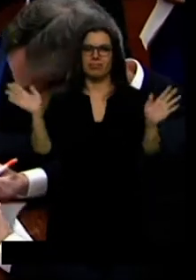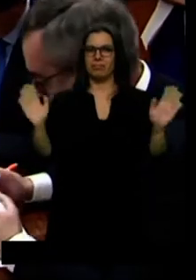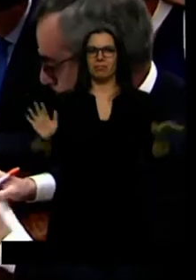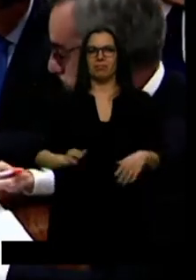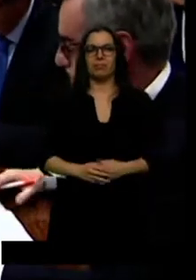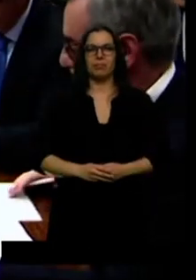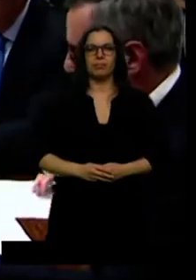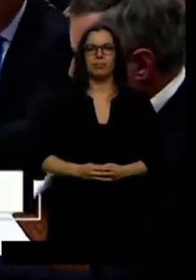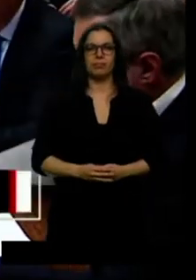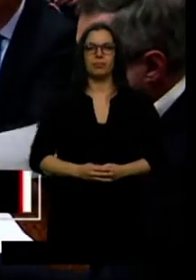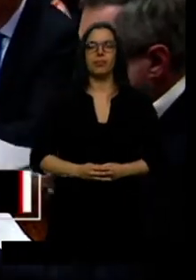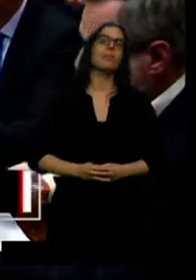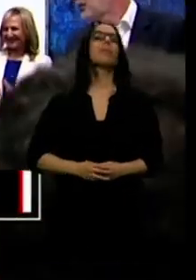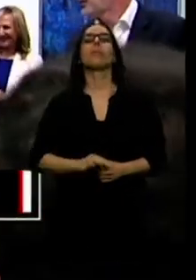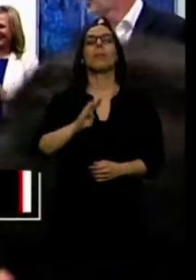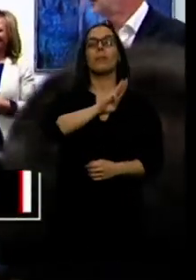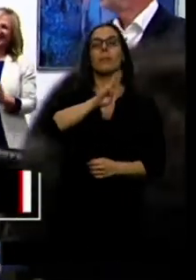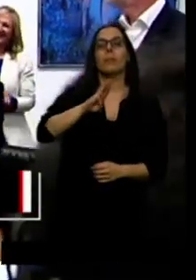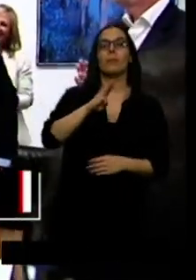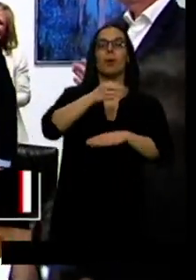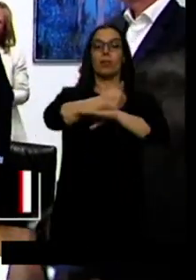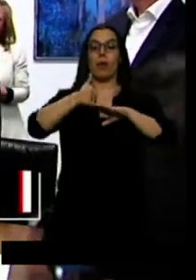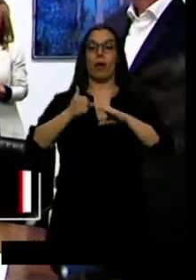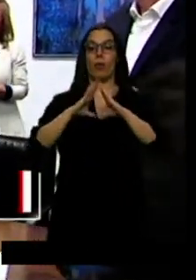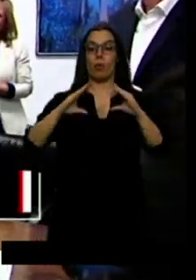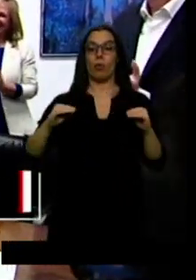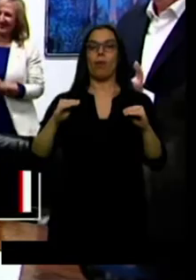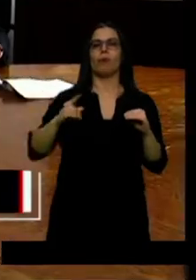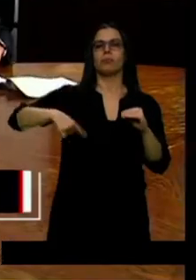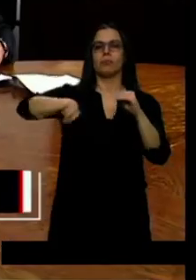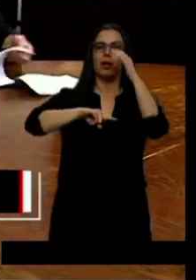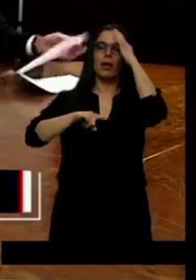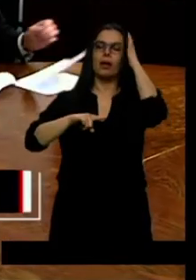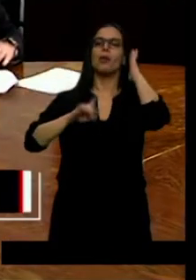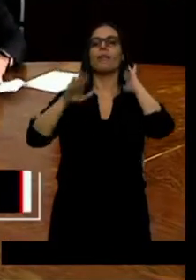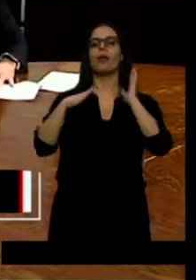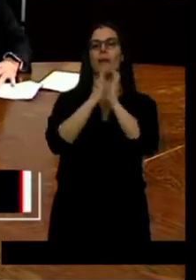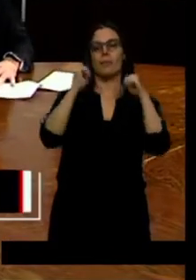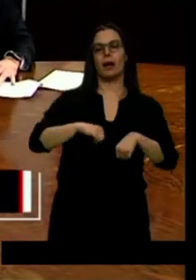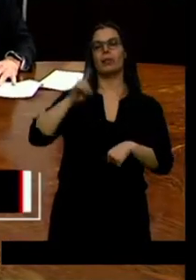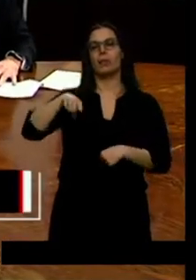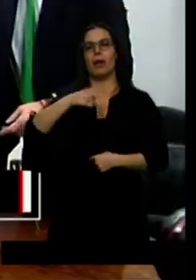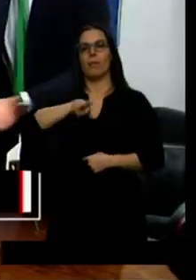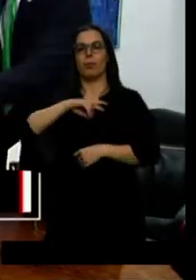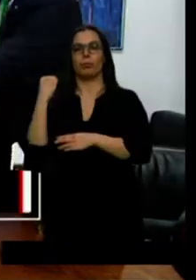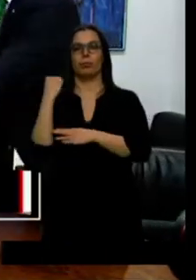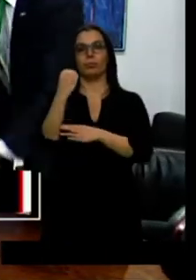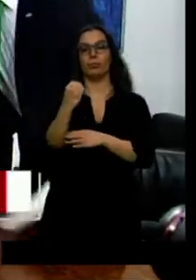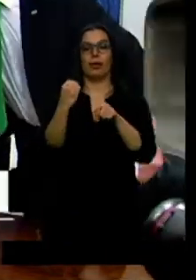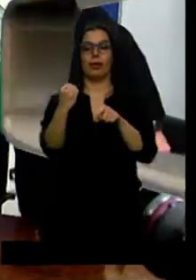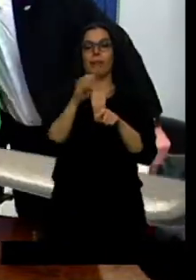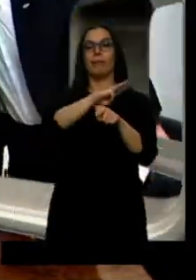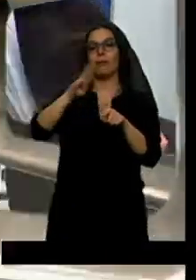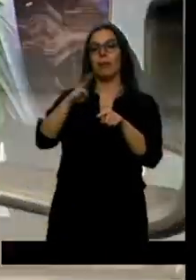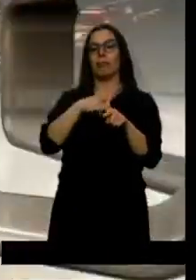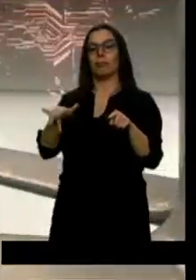PP y Ciudadanos suscriben el pacto en Andalucía con el apoyo de Vox. El PP, a cambio, sustituirá la ley de memoria histórica y apoyará por ley la Tauromán.